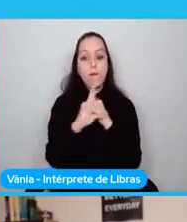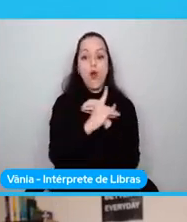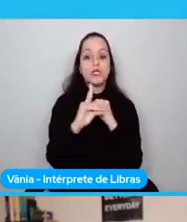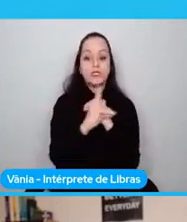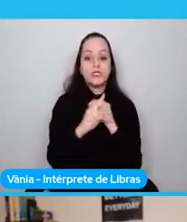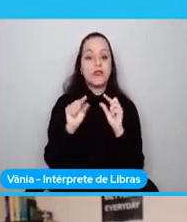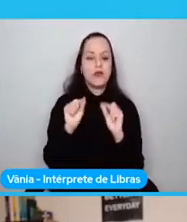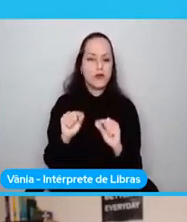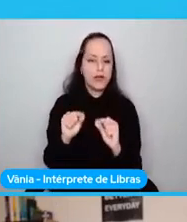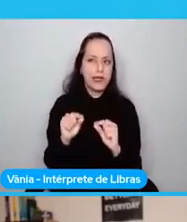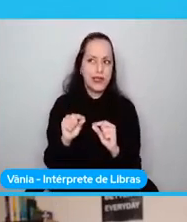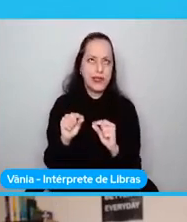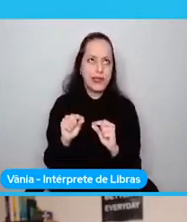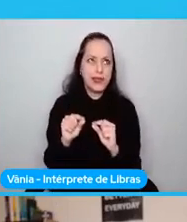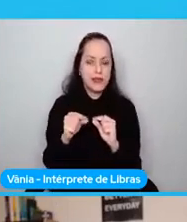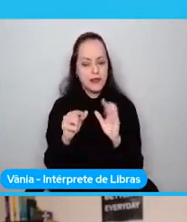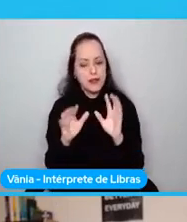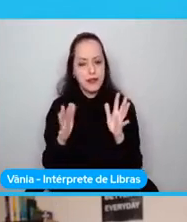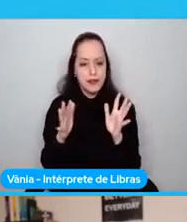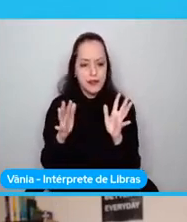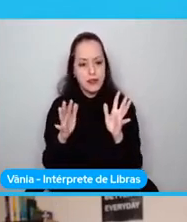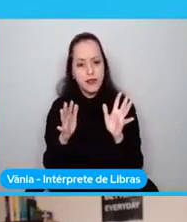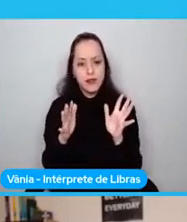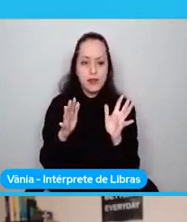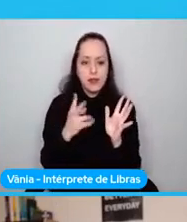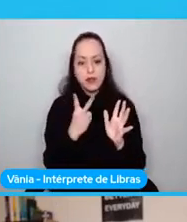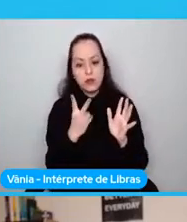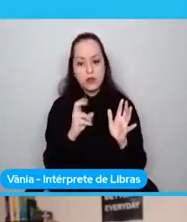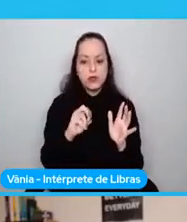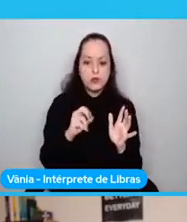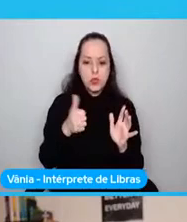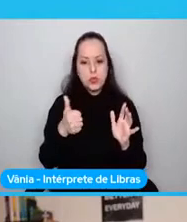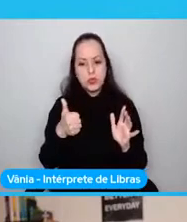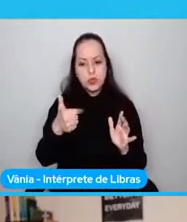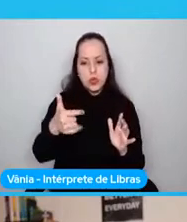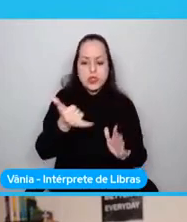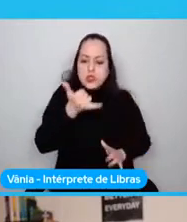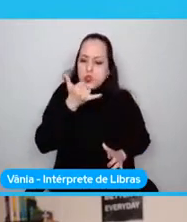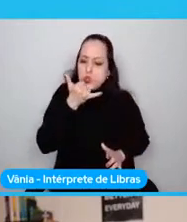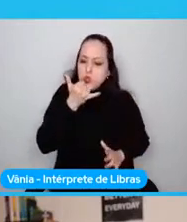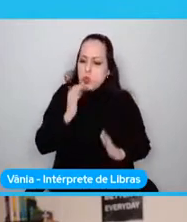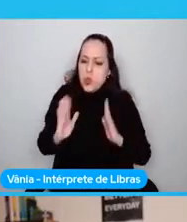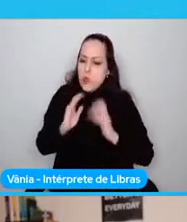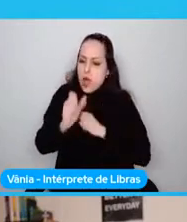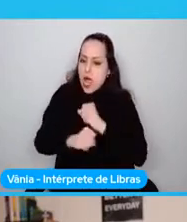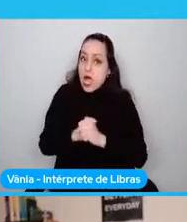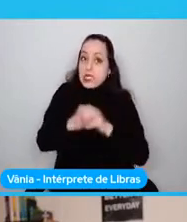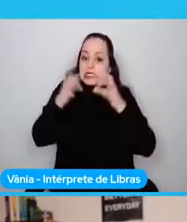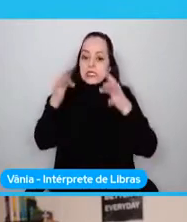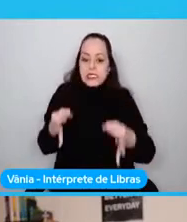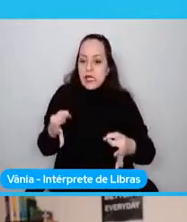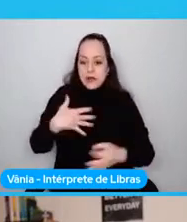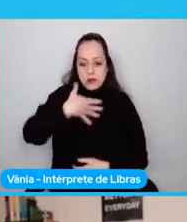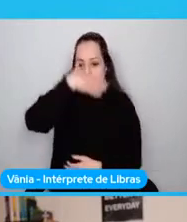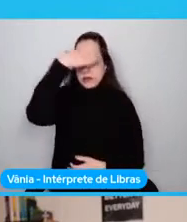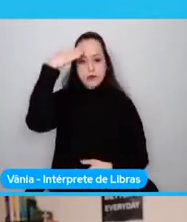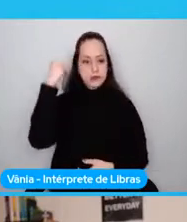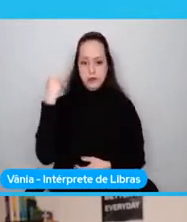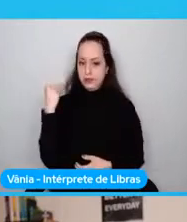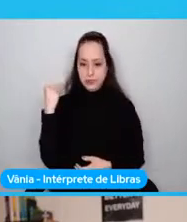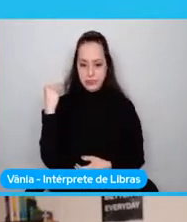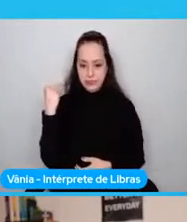2012. Disculpenme con la fecha, no tengo la fecha exacta, porque